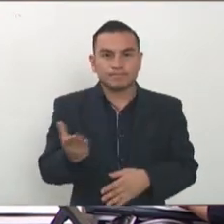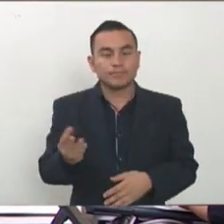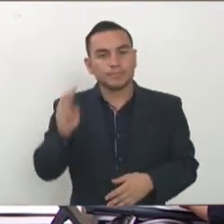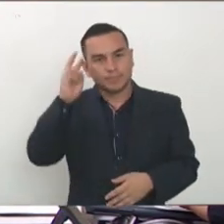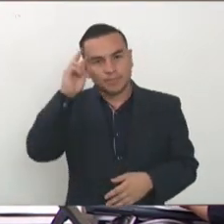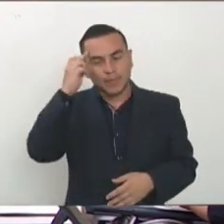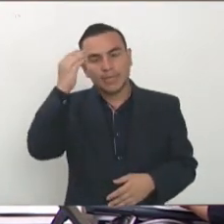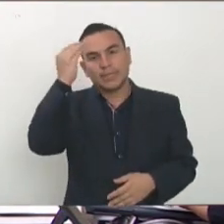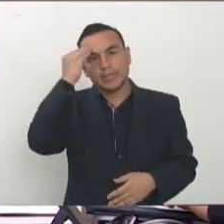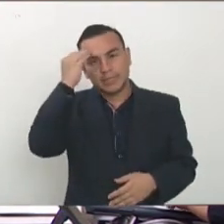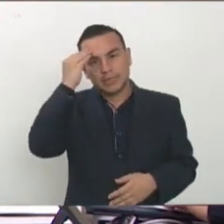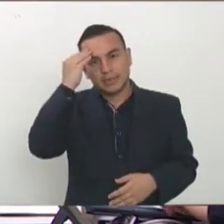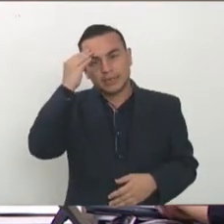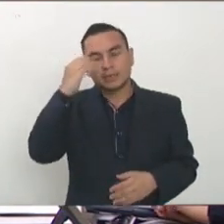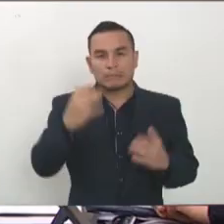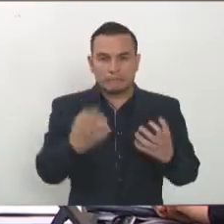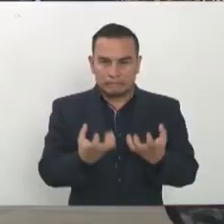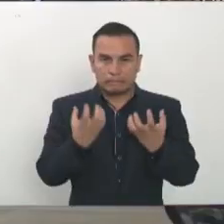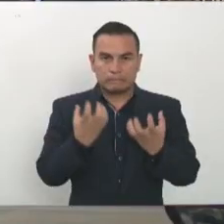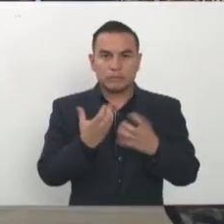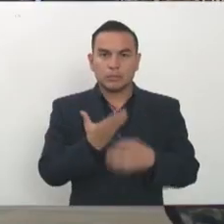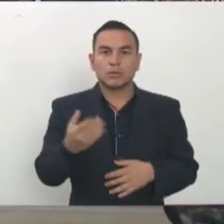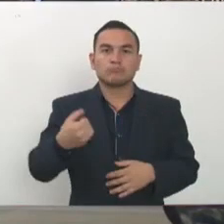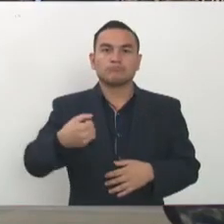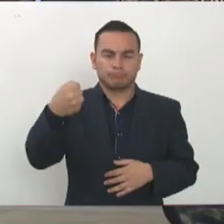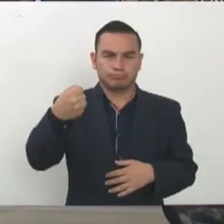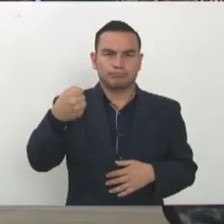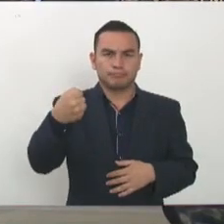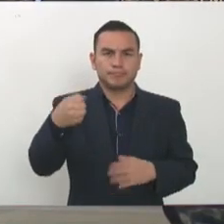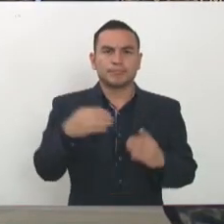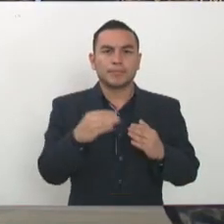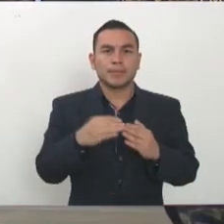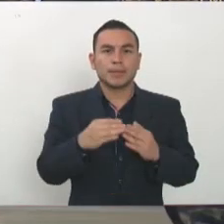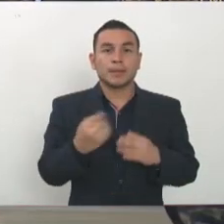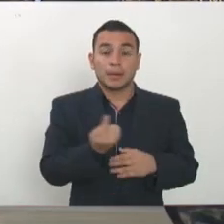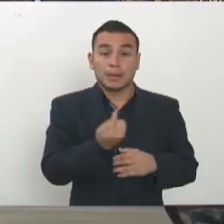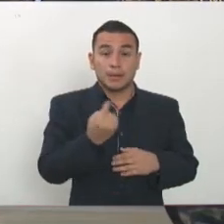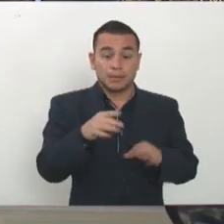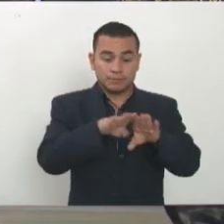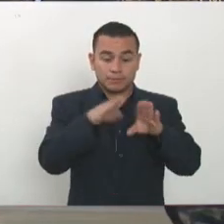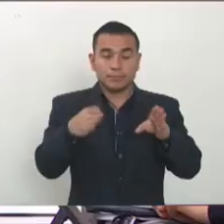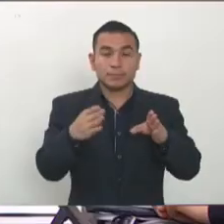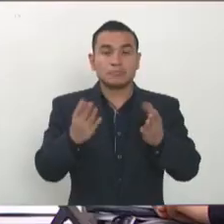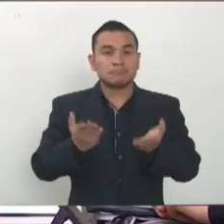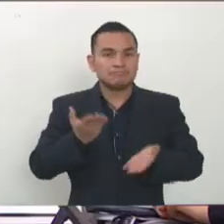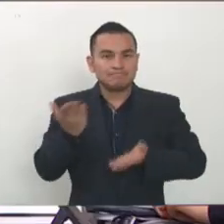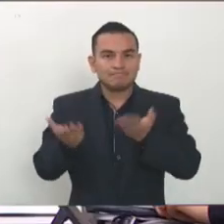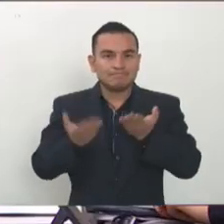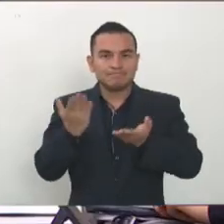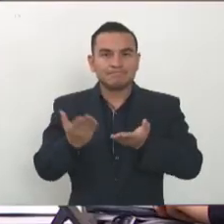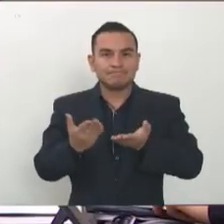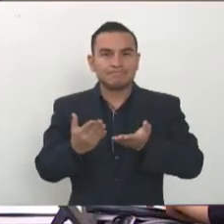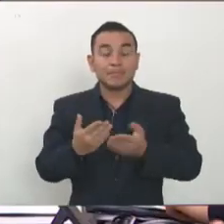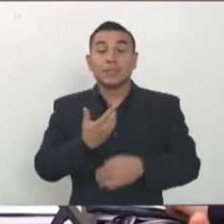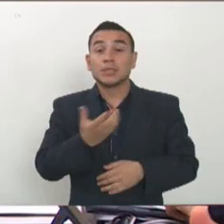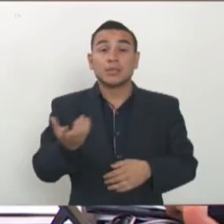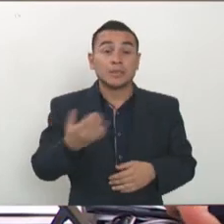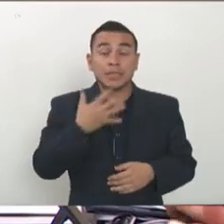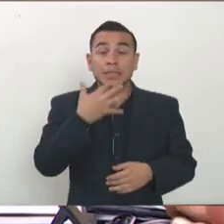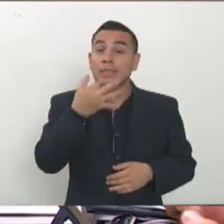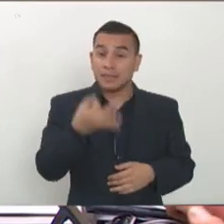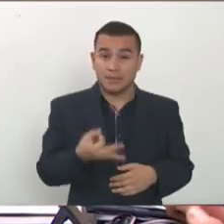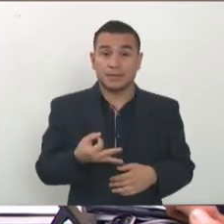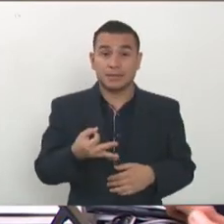pues hemos puesto muchas restricciones o los meseros que han sido despedidos porque son eventuales o que viven de las propinas en su mayor